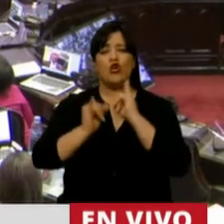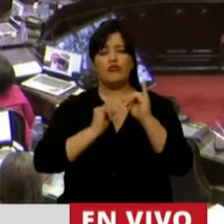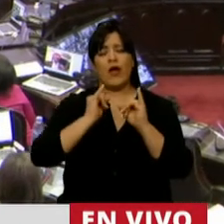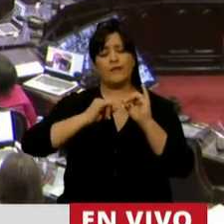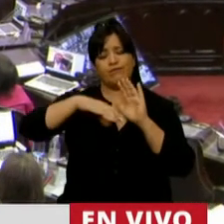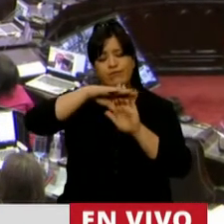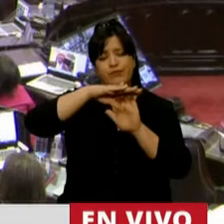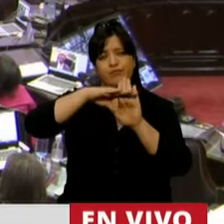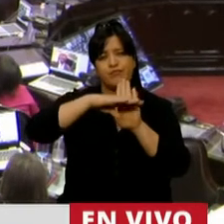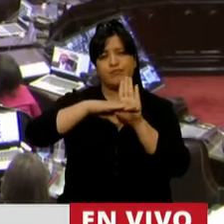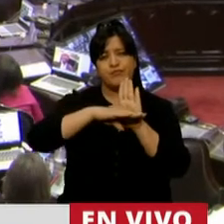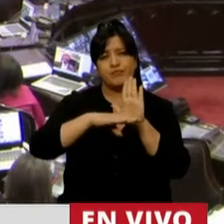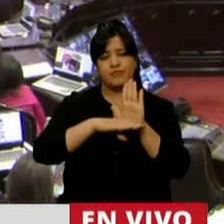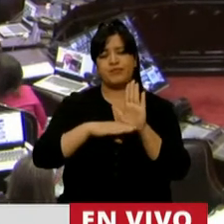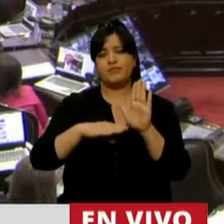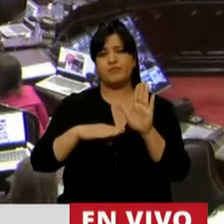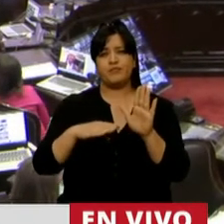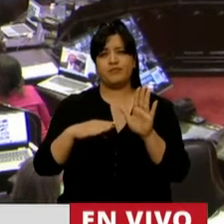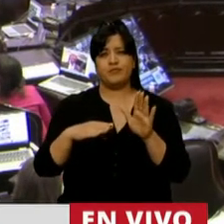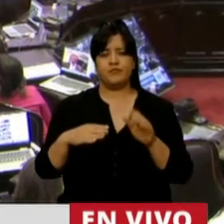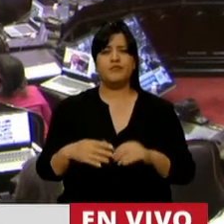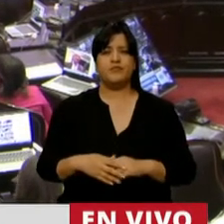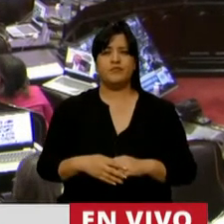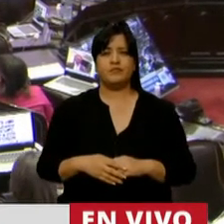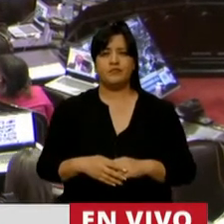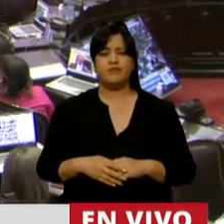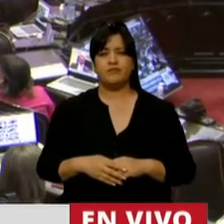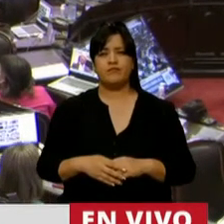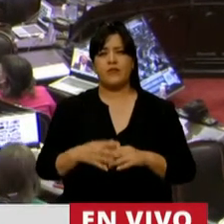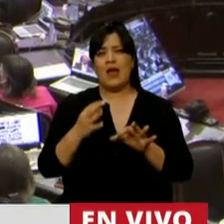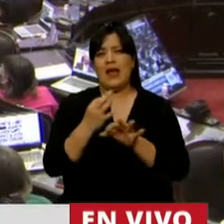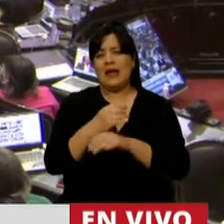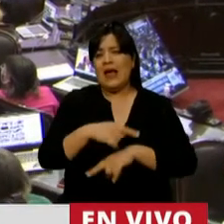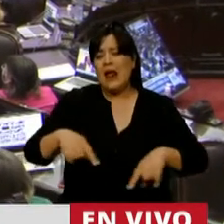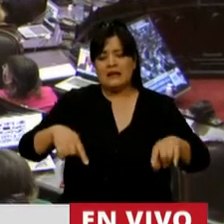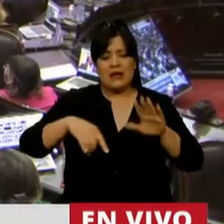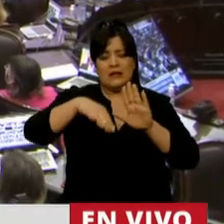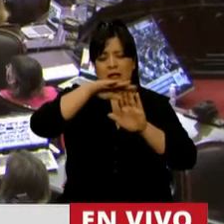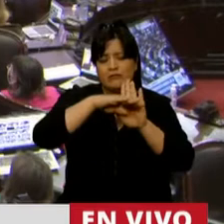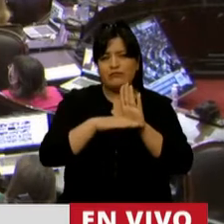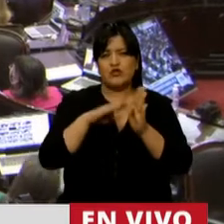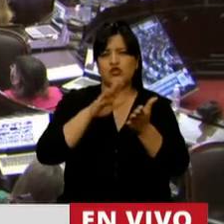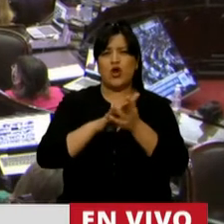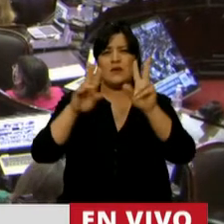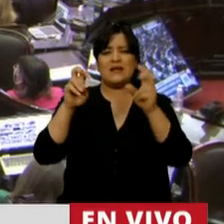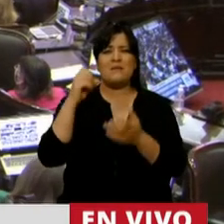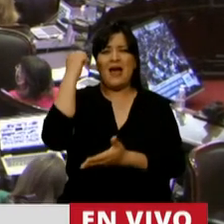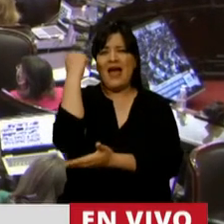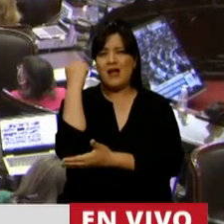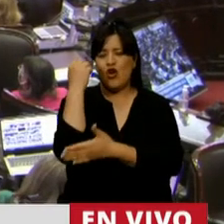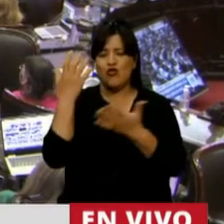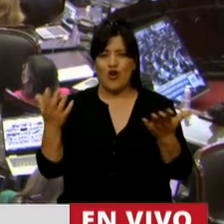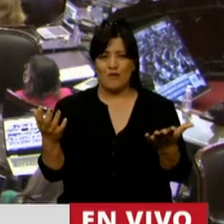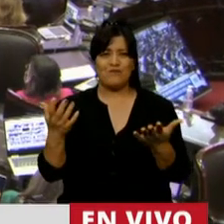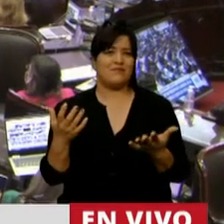las... redundancia de las características económicas pondría a mí en la